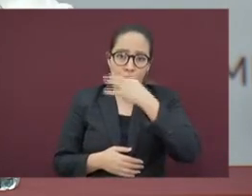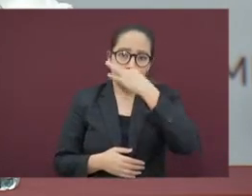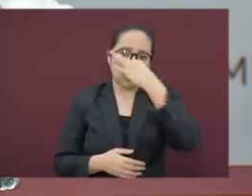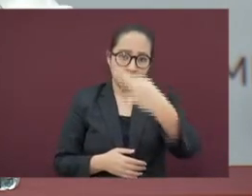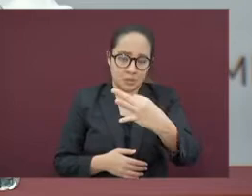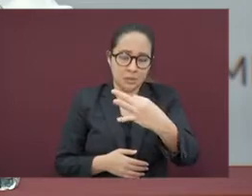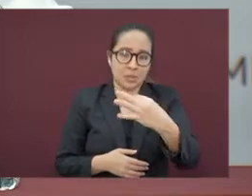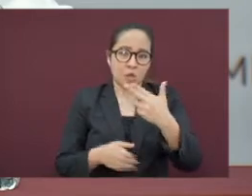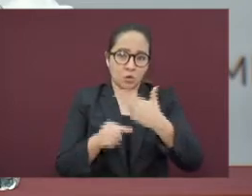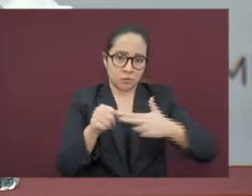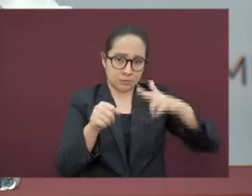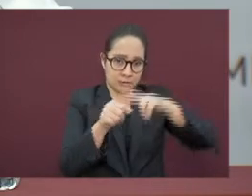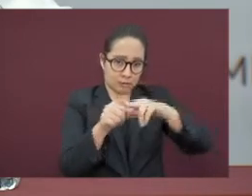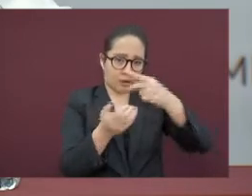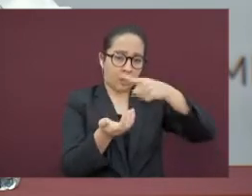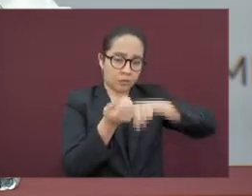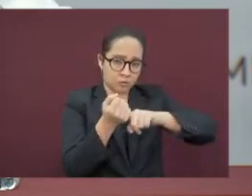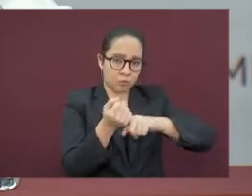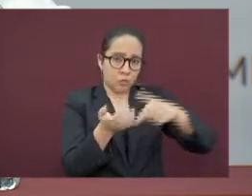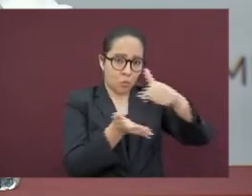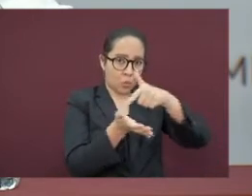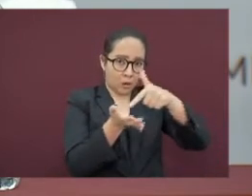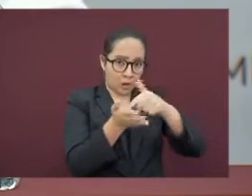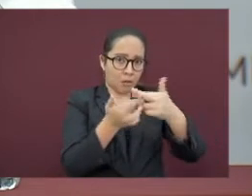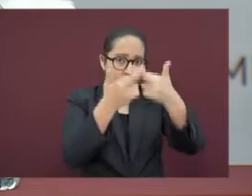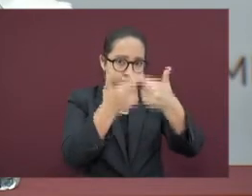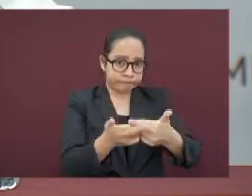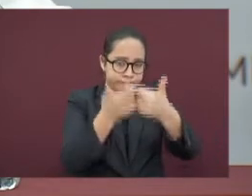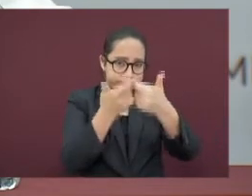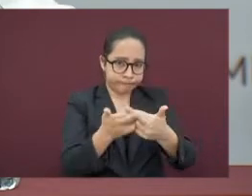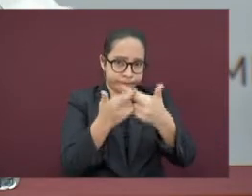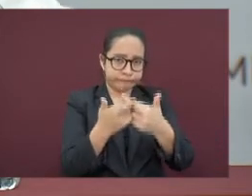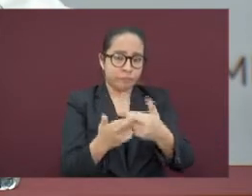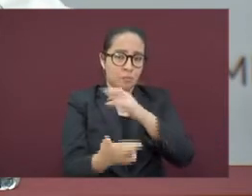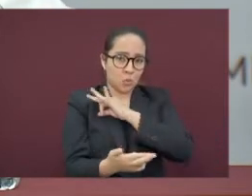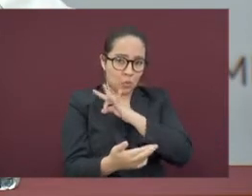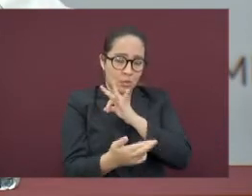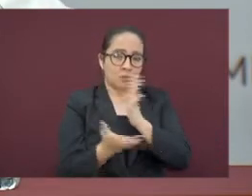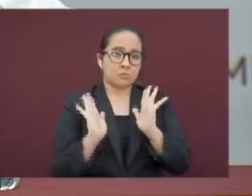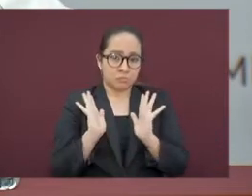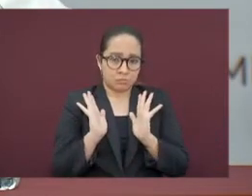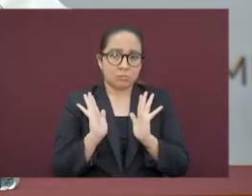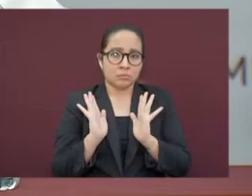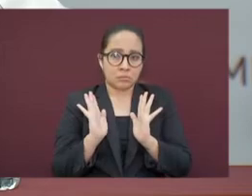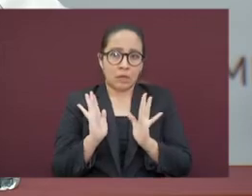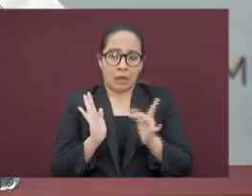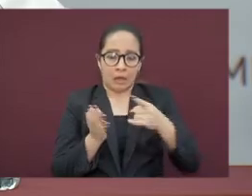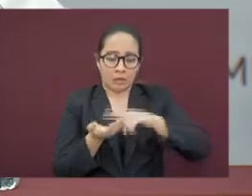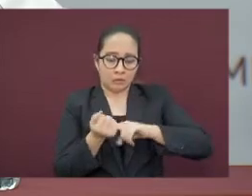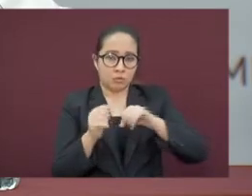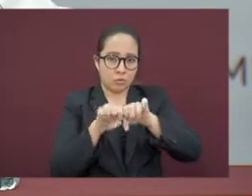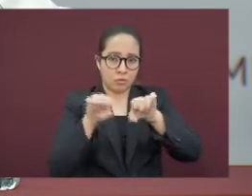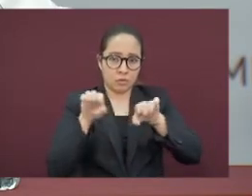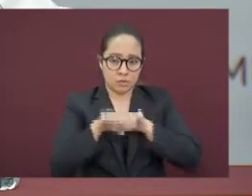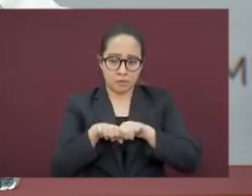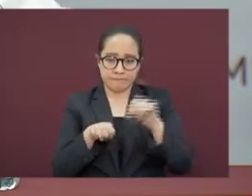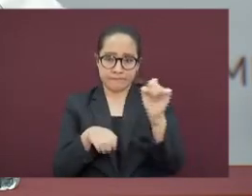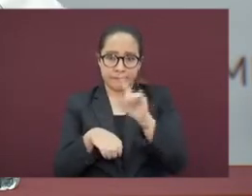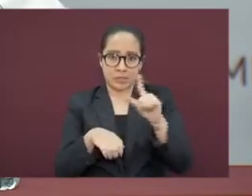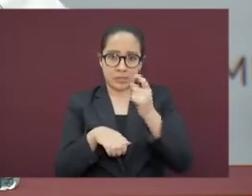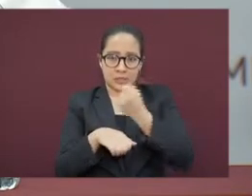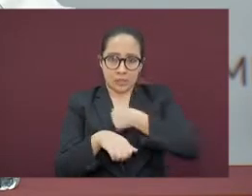y que también está con nosotros un gran equipo de trabajadores de la salud integrado por médicos,